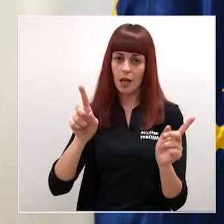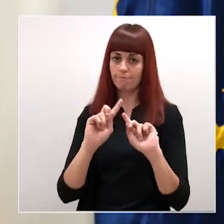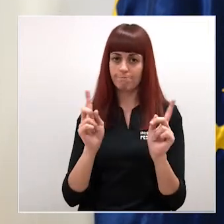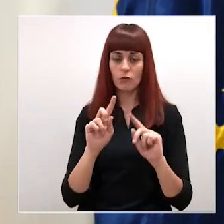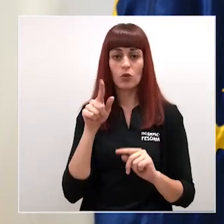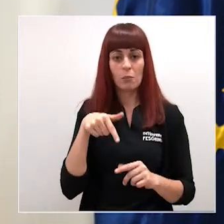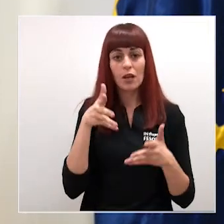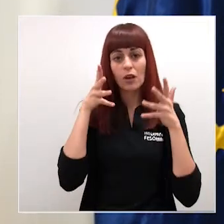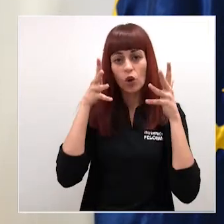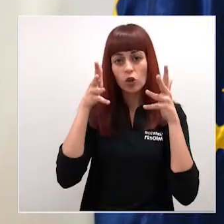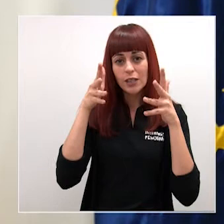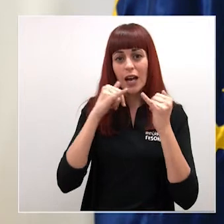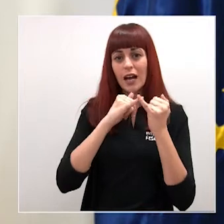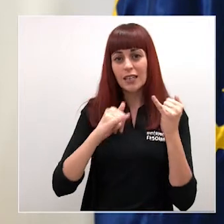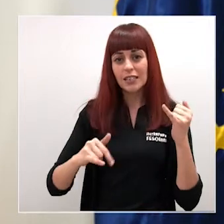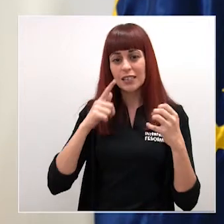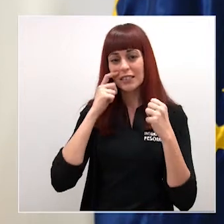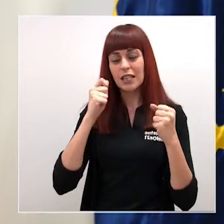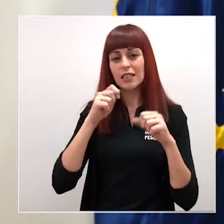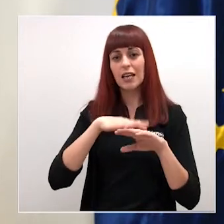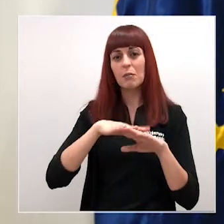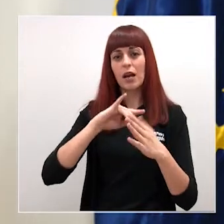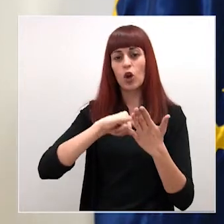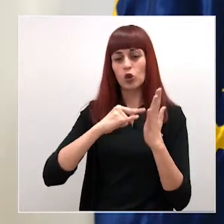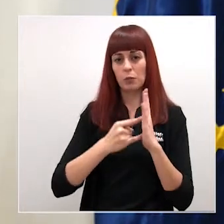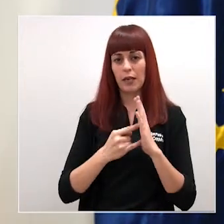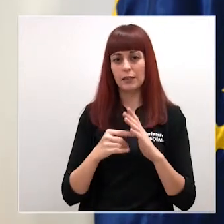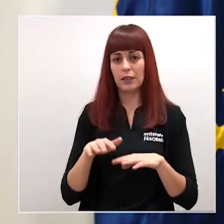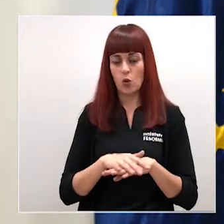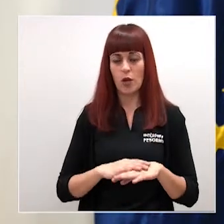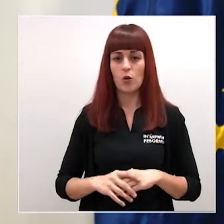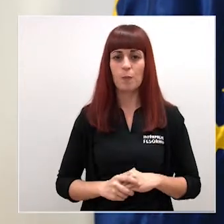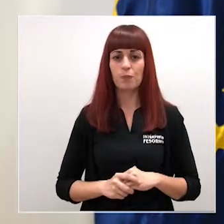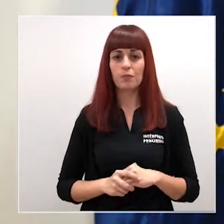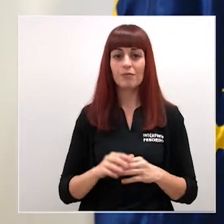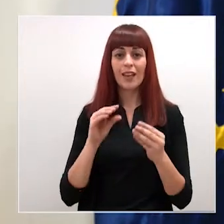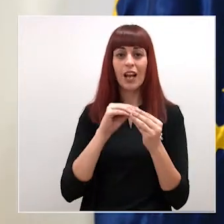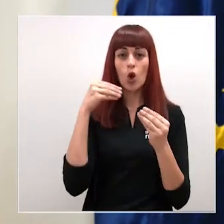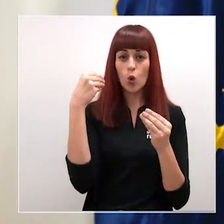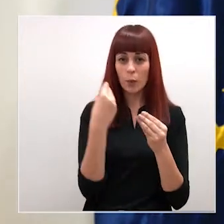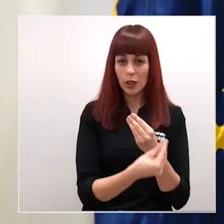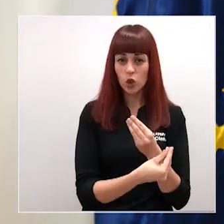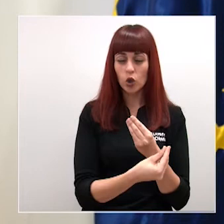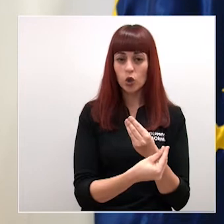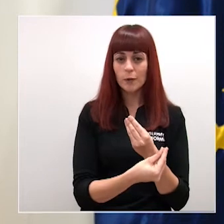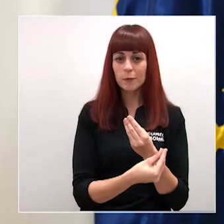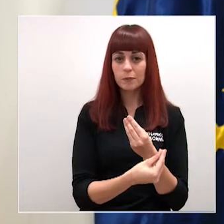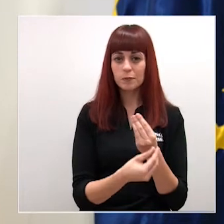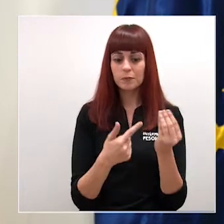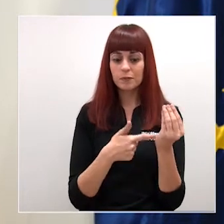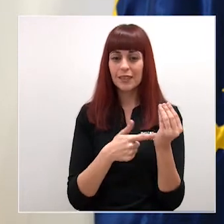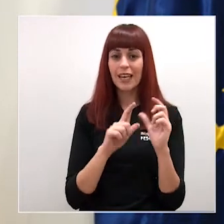situación de la crisis sanitaria para los planes de contingencia he de destacar que el documento emanado de esta